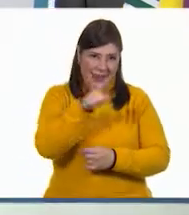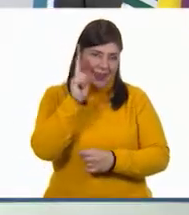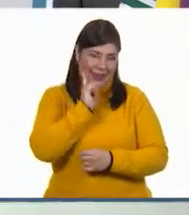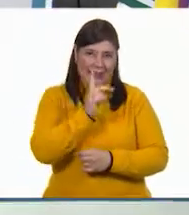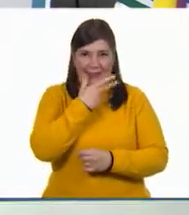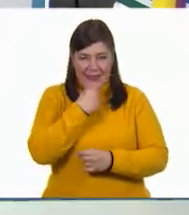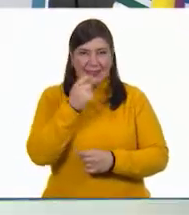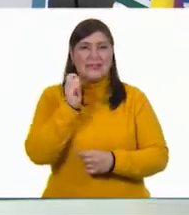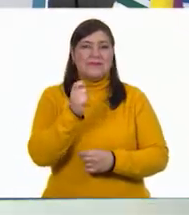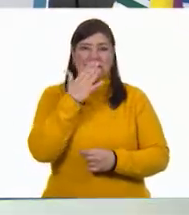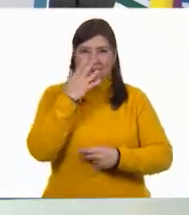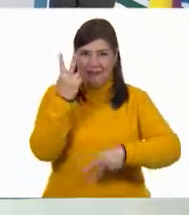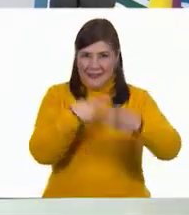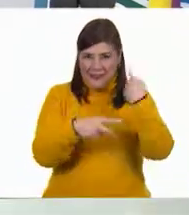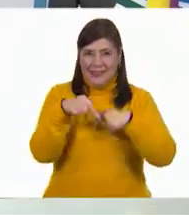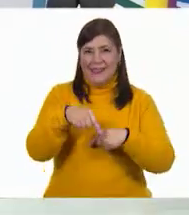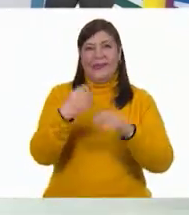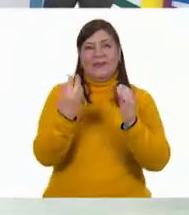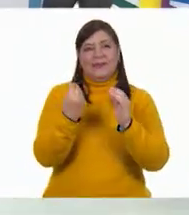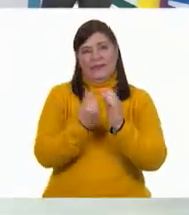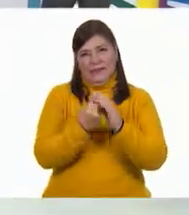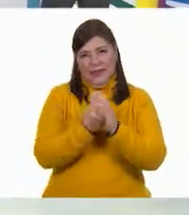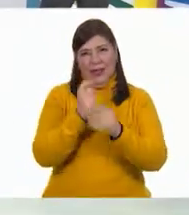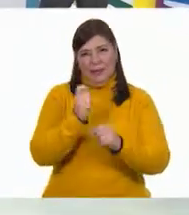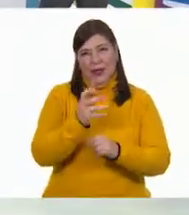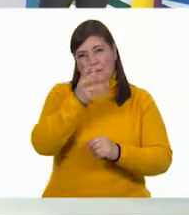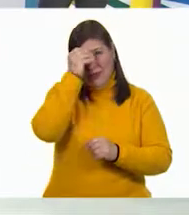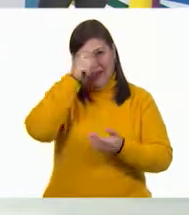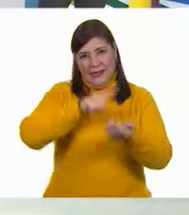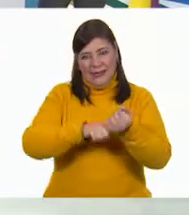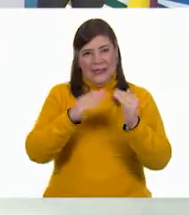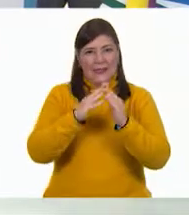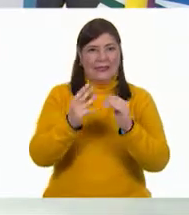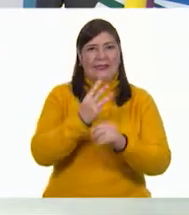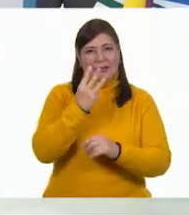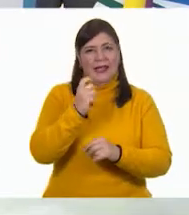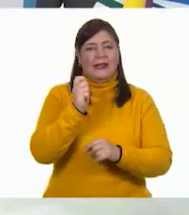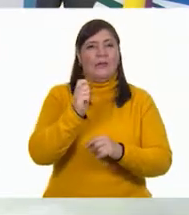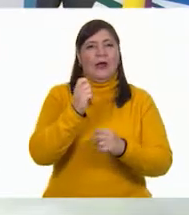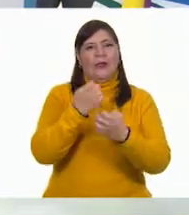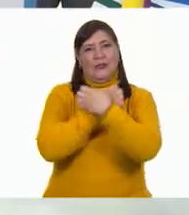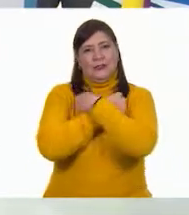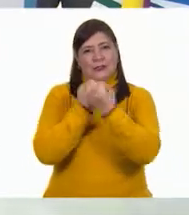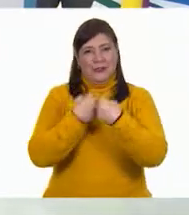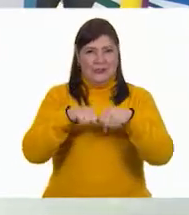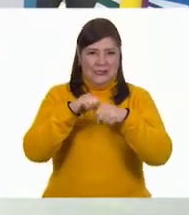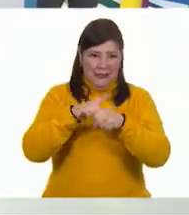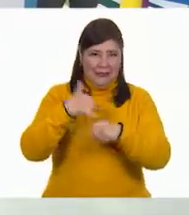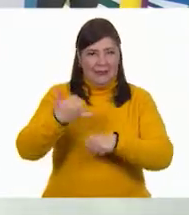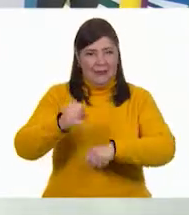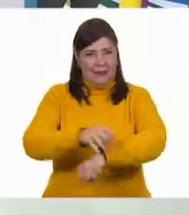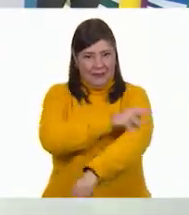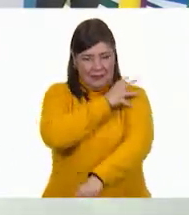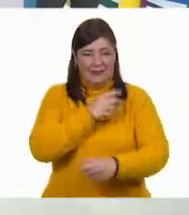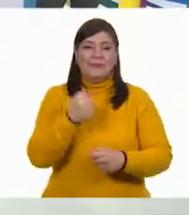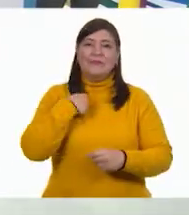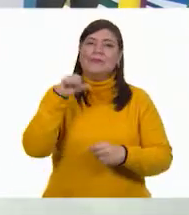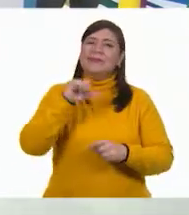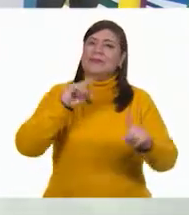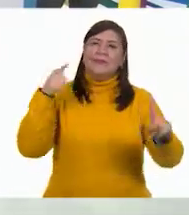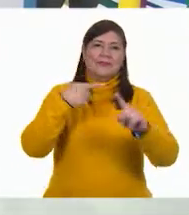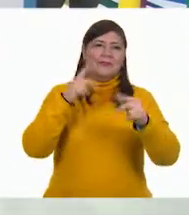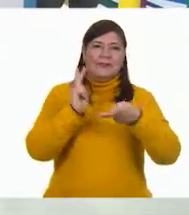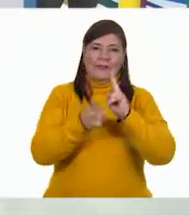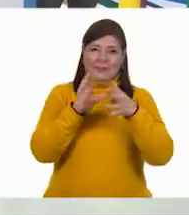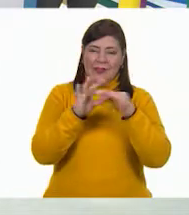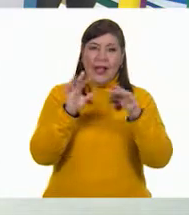bienvenidos a este, su programa, Aprende en Casa Educación Socioemocional. Pero bueno, hoy les voy a platicar que vamos a hablar sobre